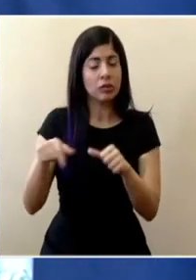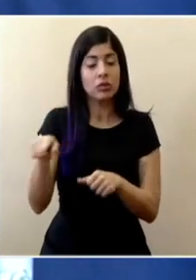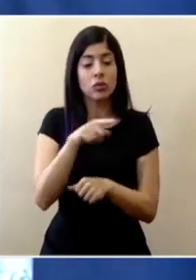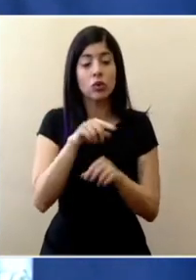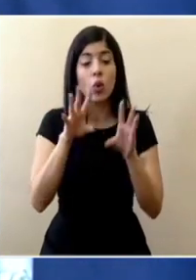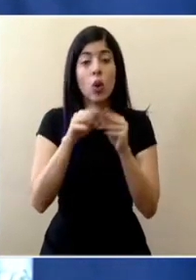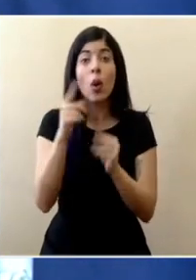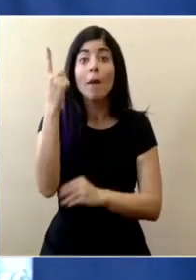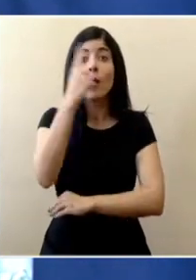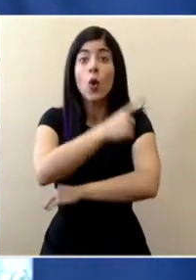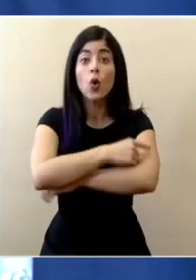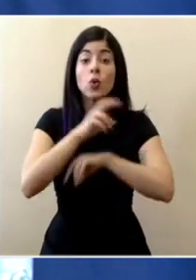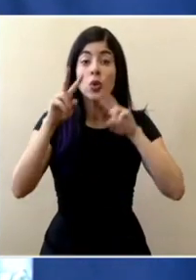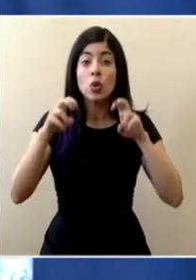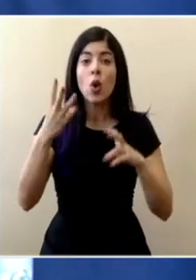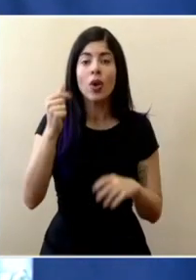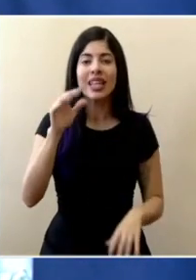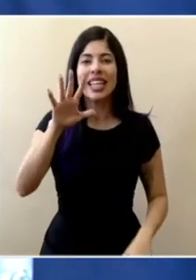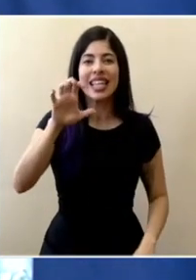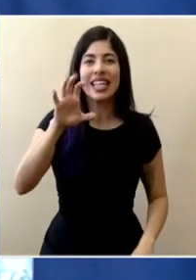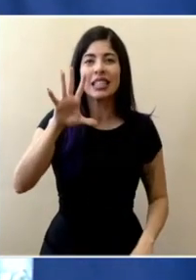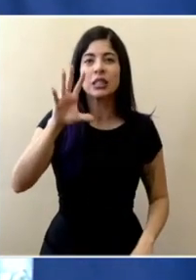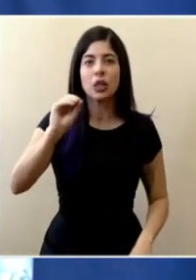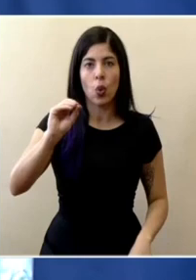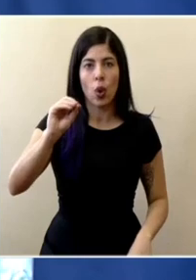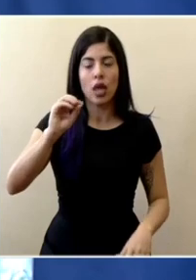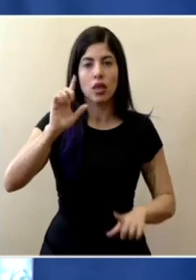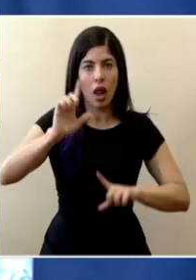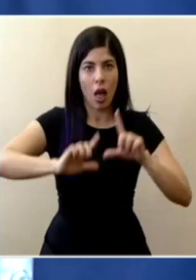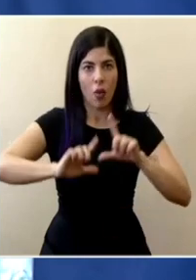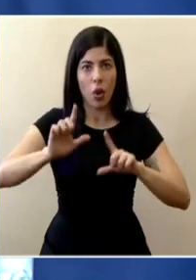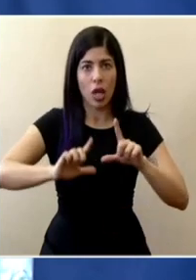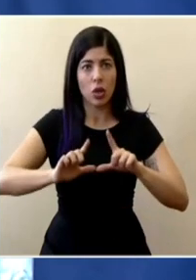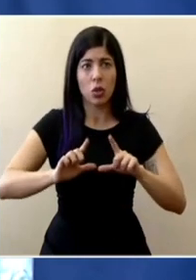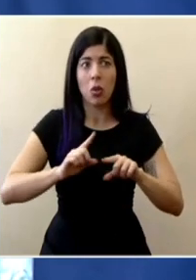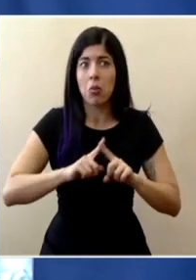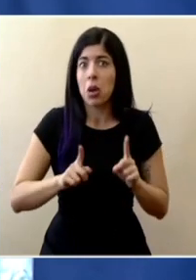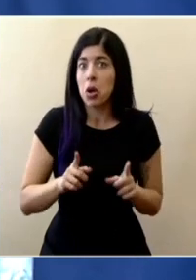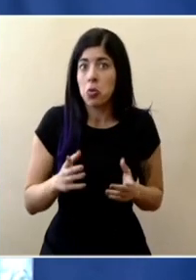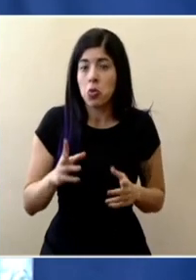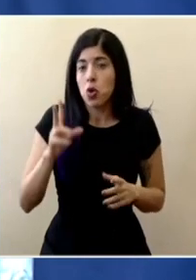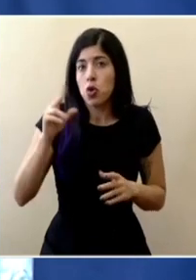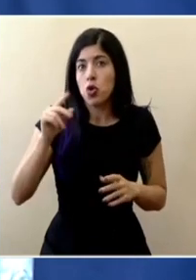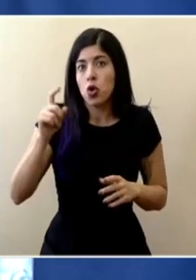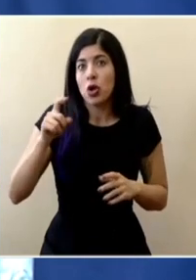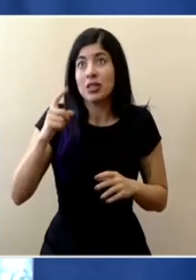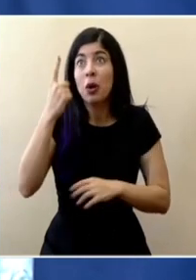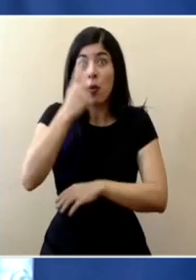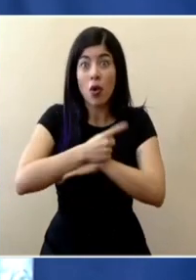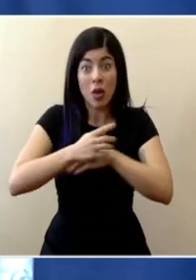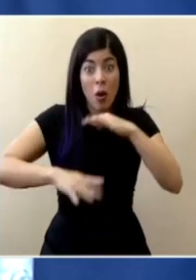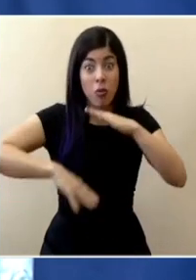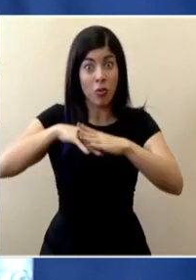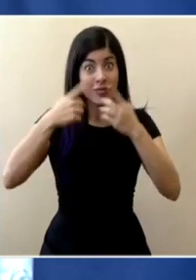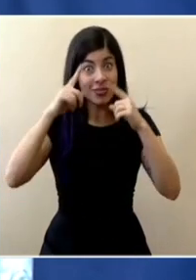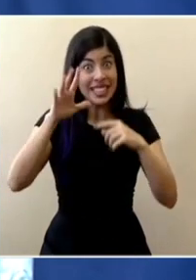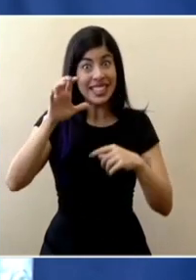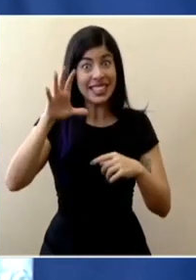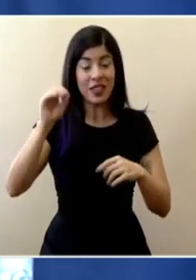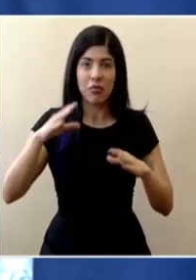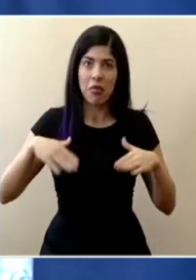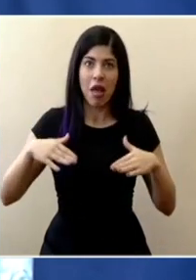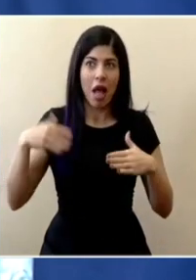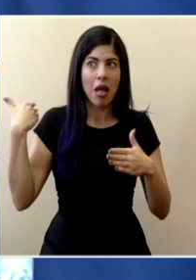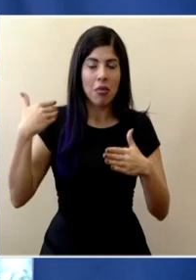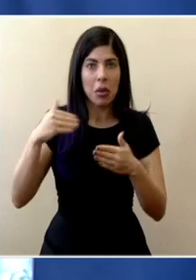capacidad por día de análisis de 550 muestras en ningún momento se ha requerido llegar a esa cuota también es